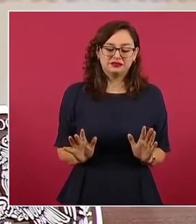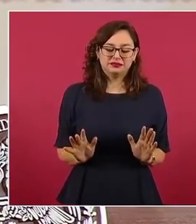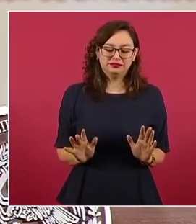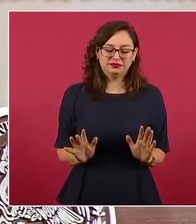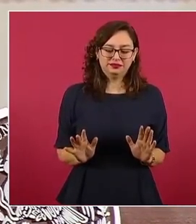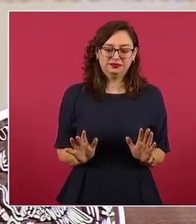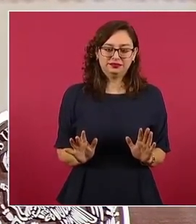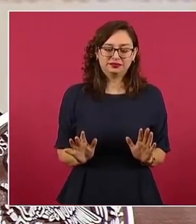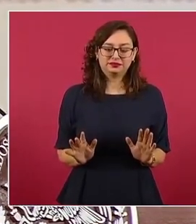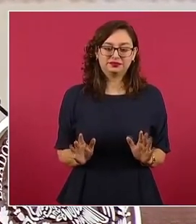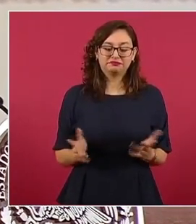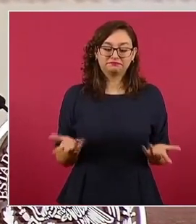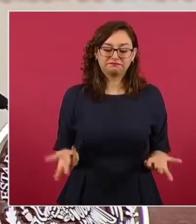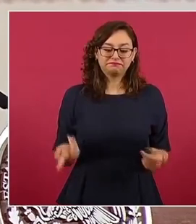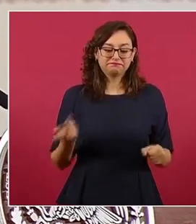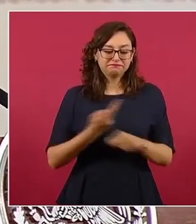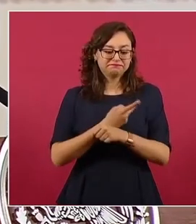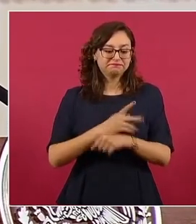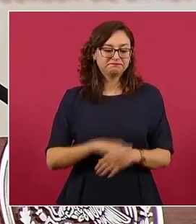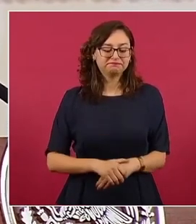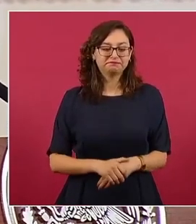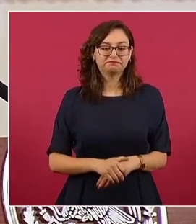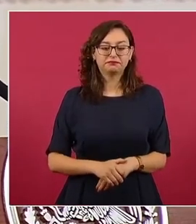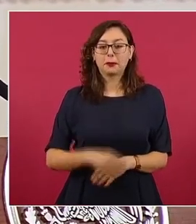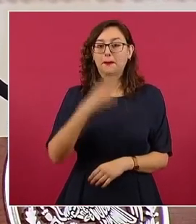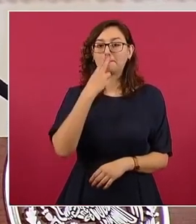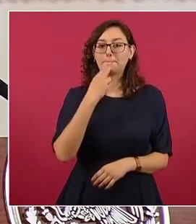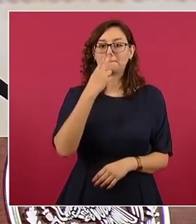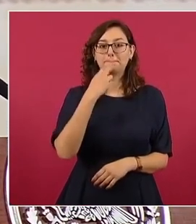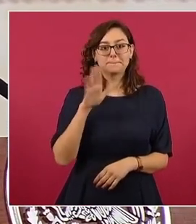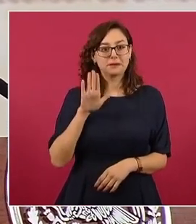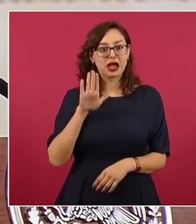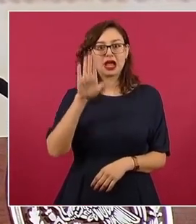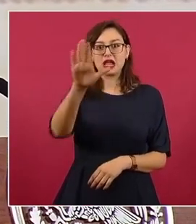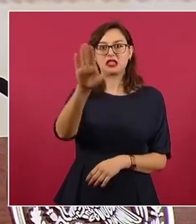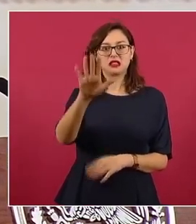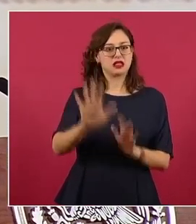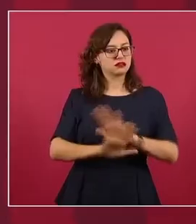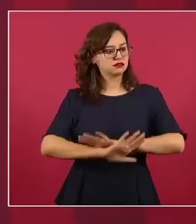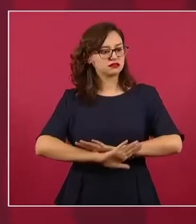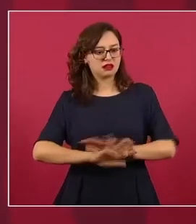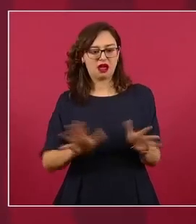no existe Hitler o ya no existe